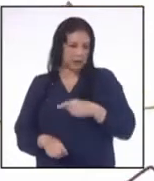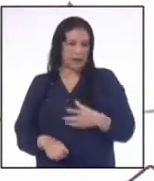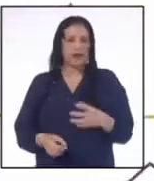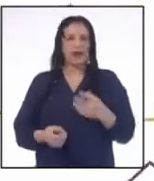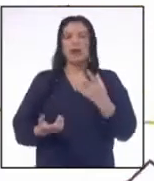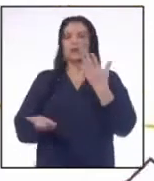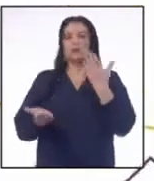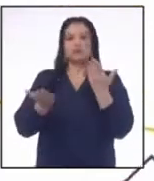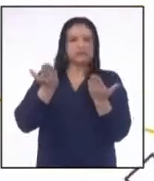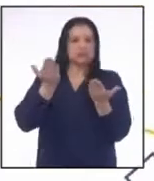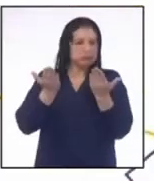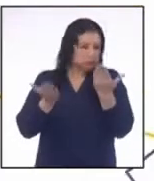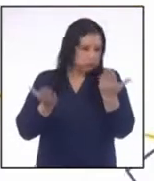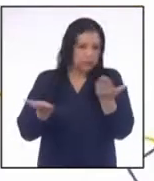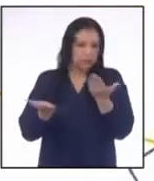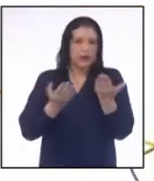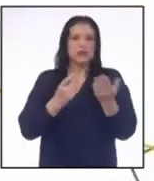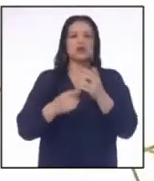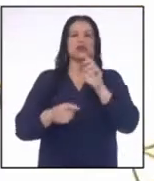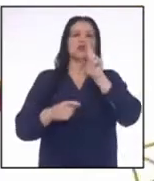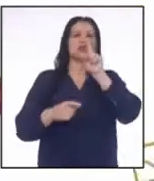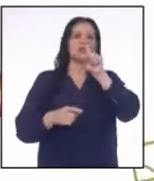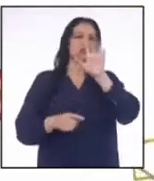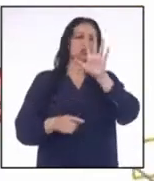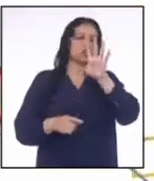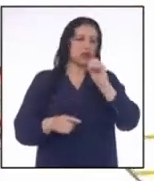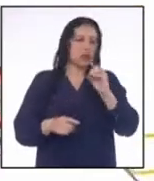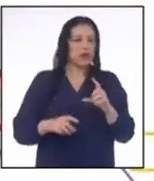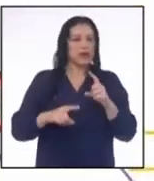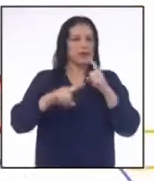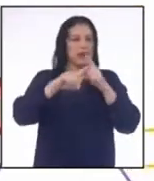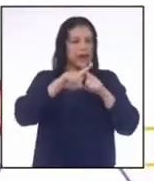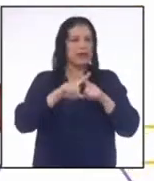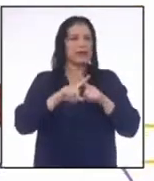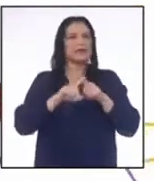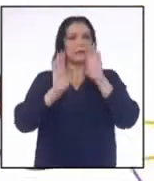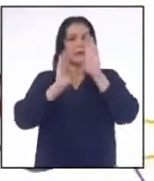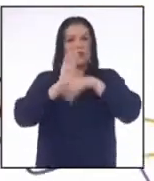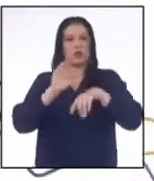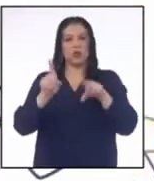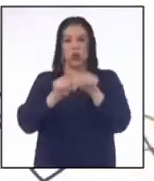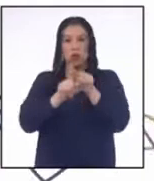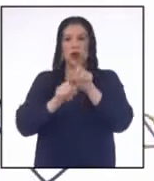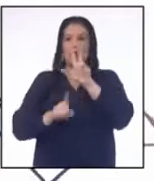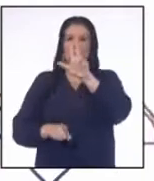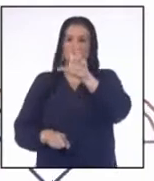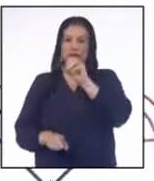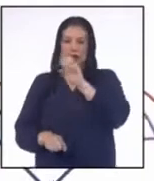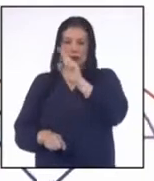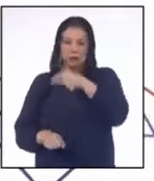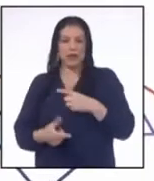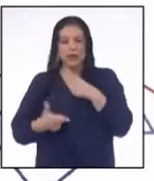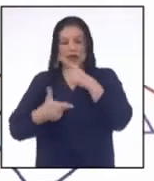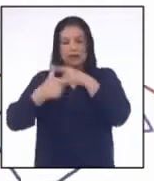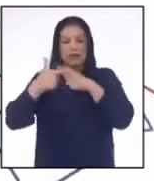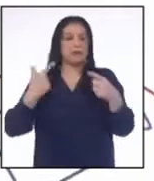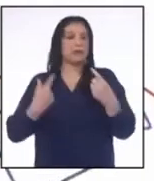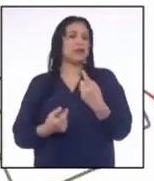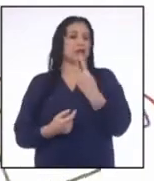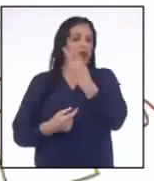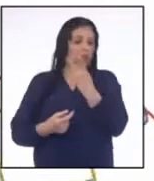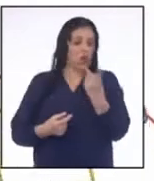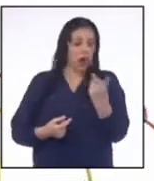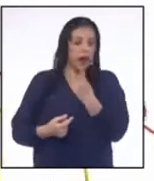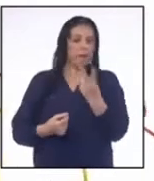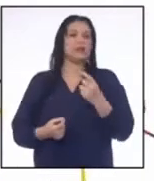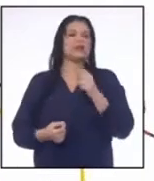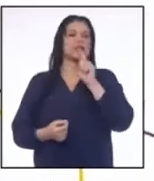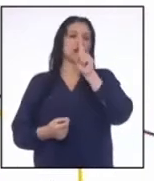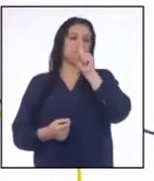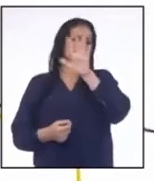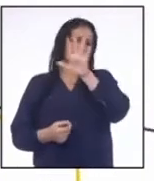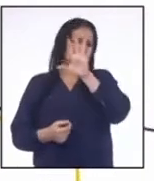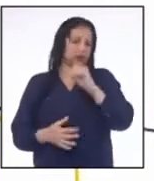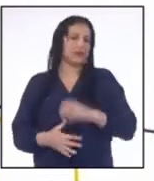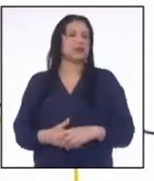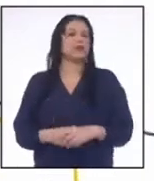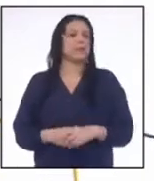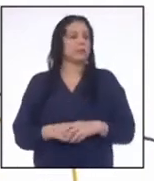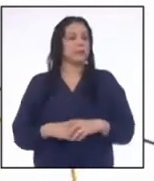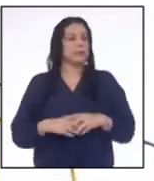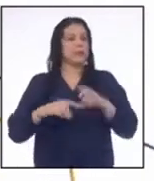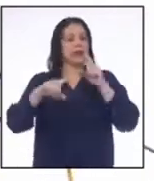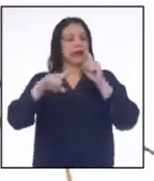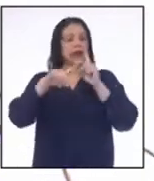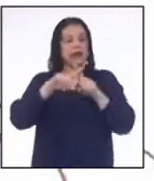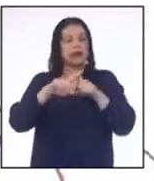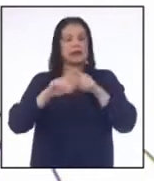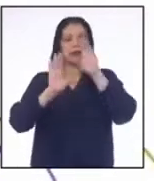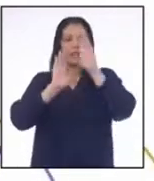semejantes 150X es menor o igual a 30.000 Dividiendo ambos términos en 350 obtenemos X